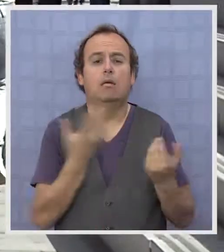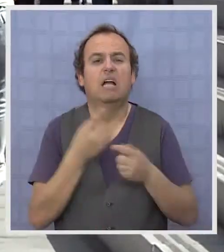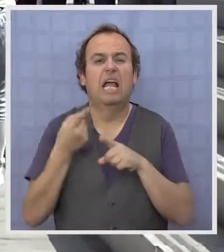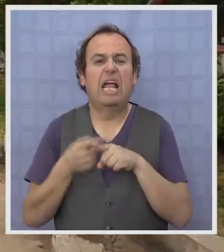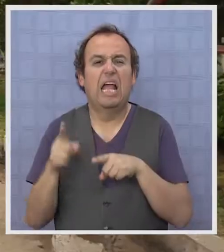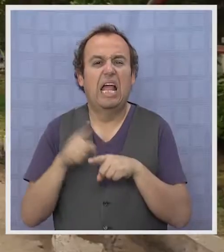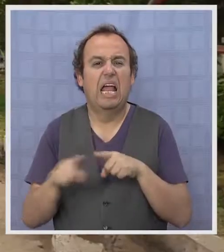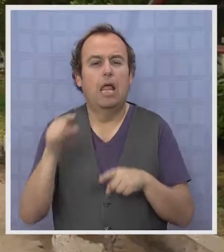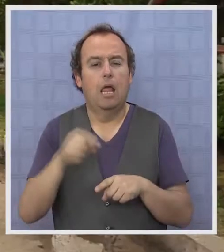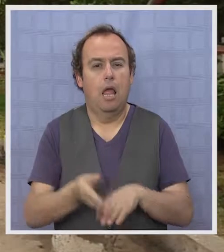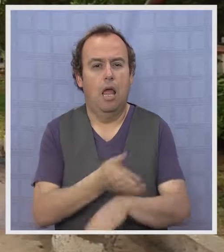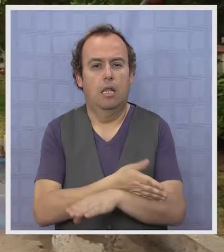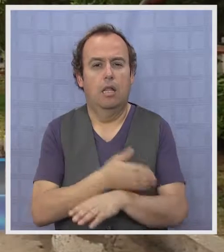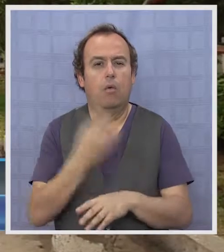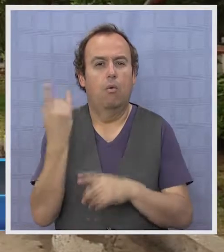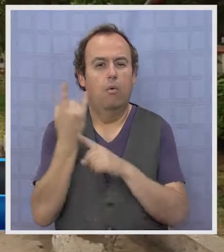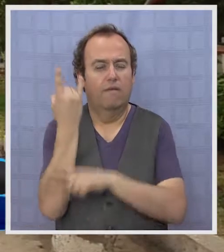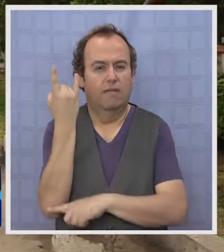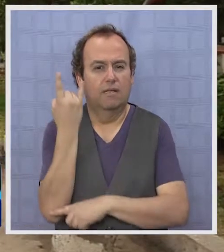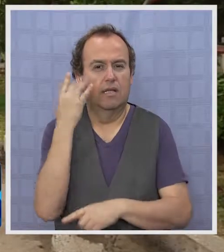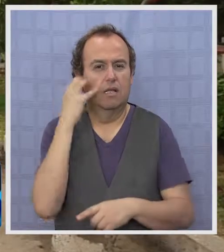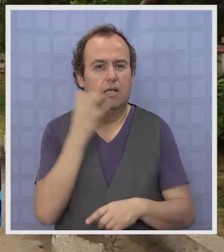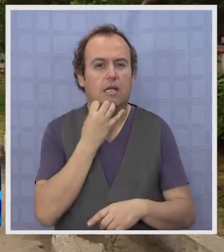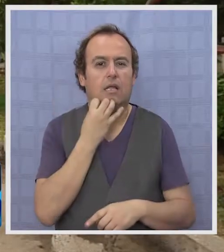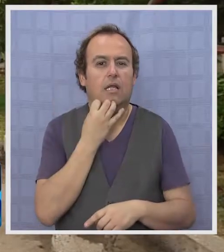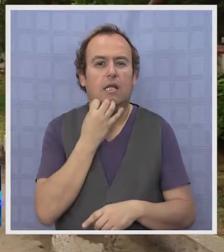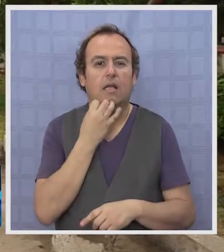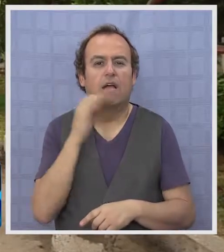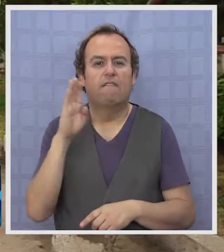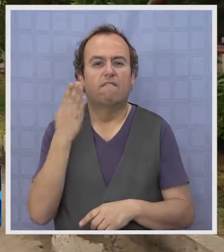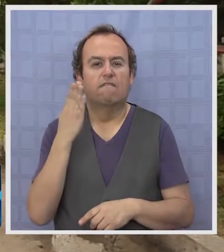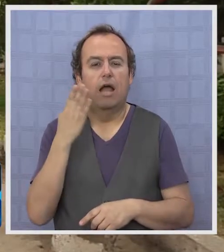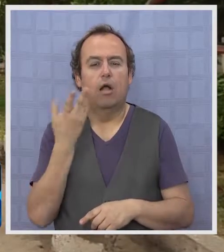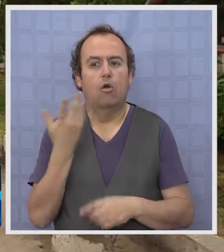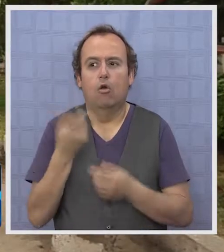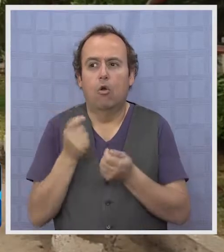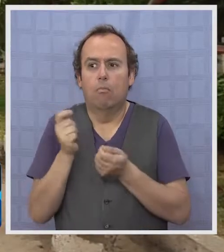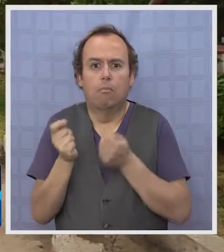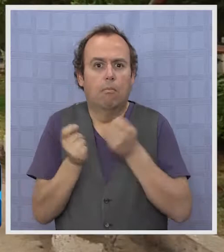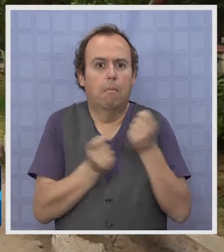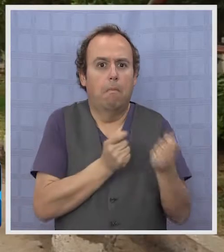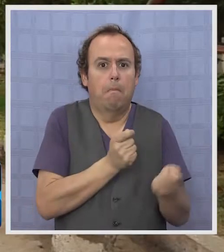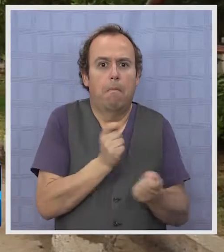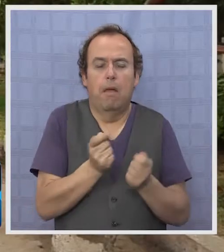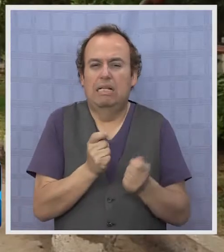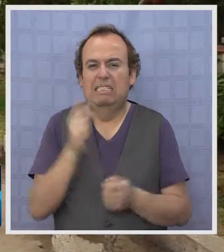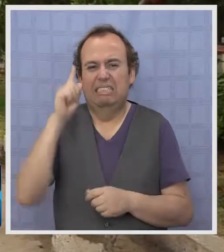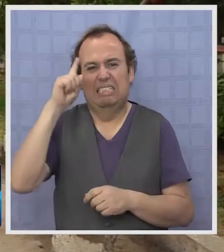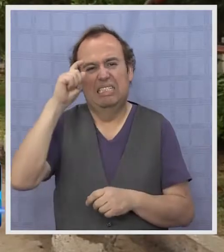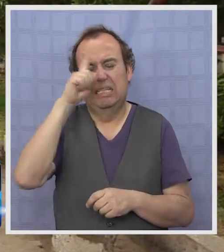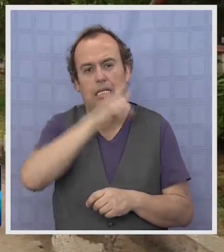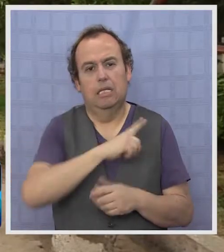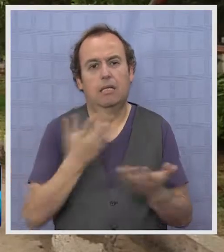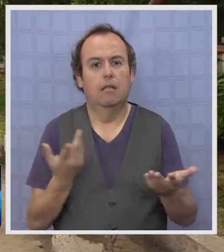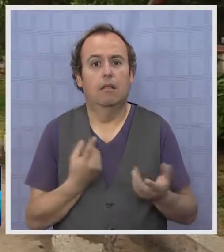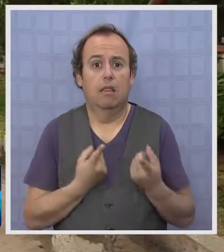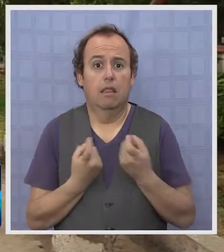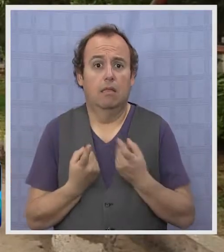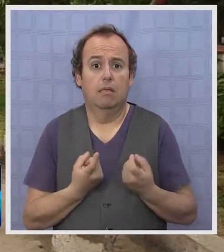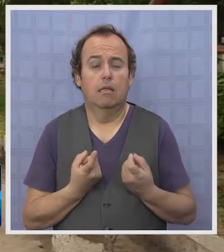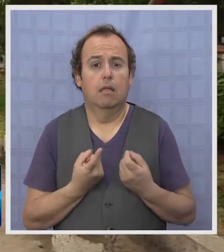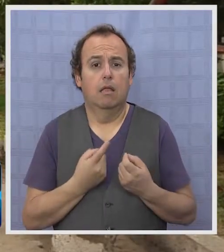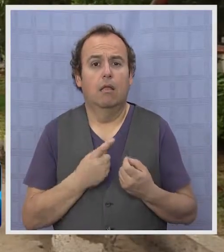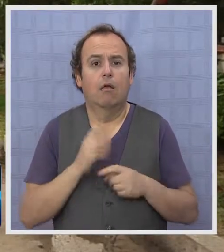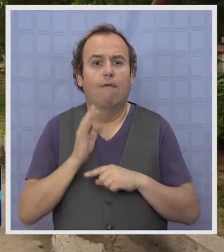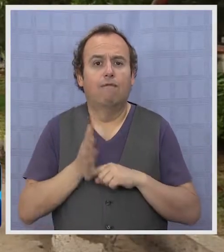con créditos que la universidad ha tenido que acudir a la banca privada para poder reunir los fondos que necesita